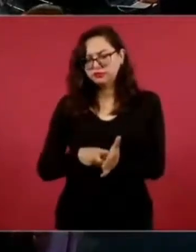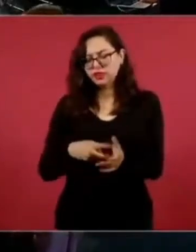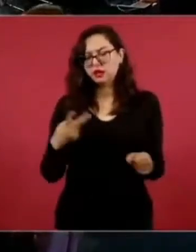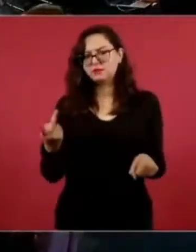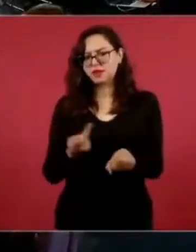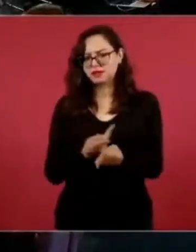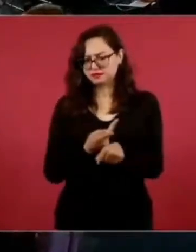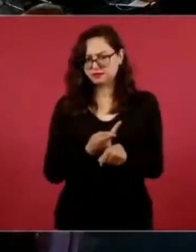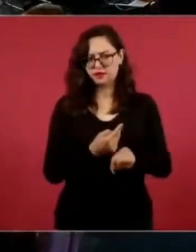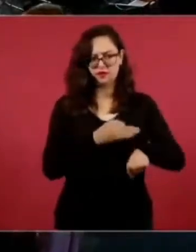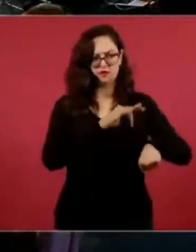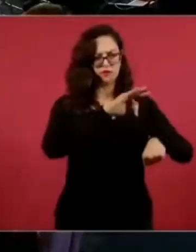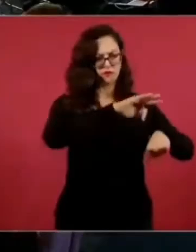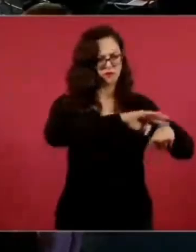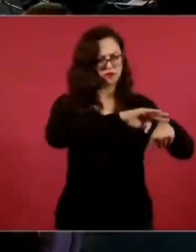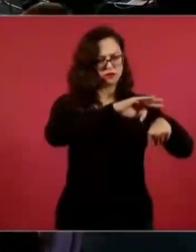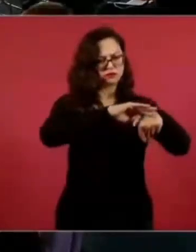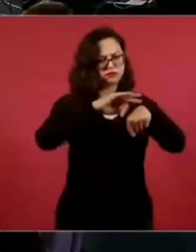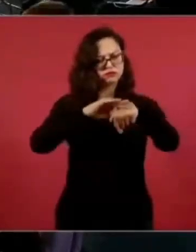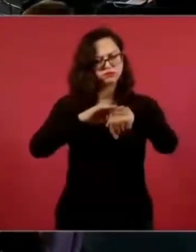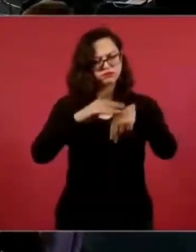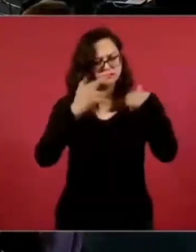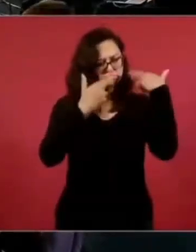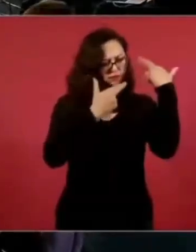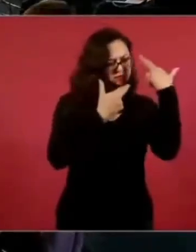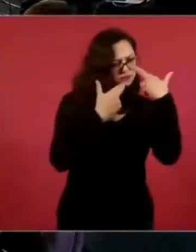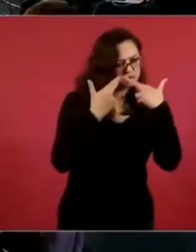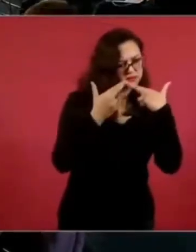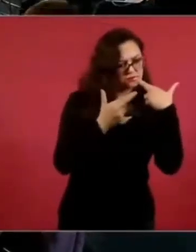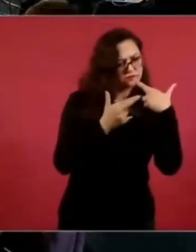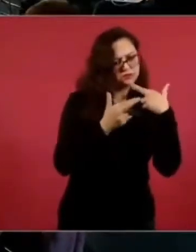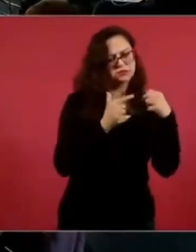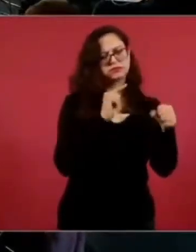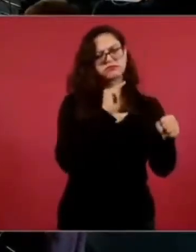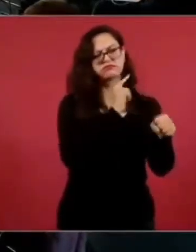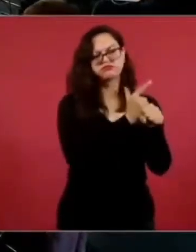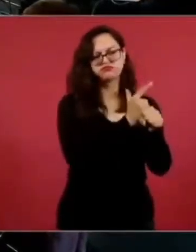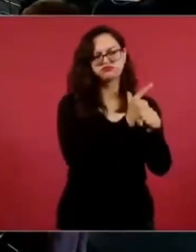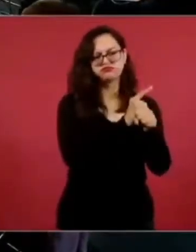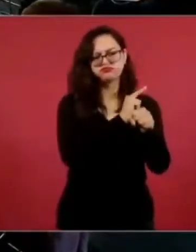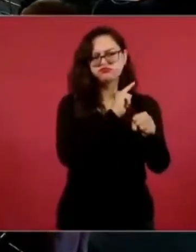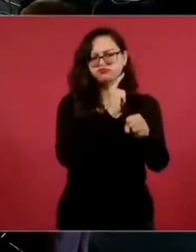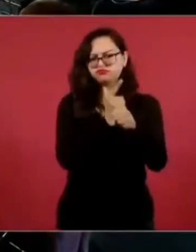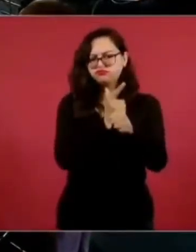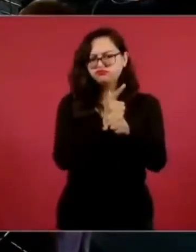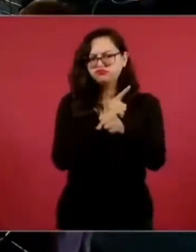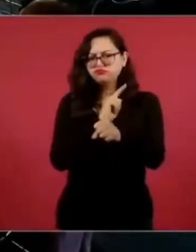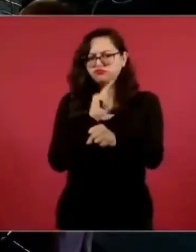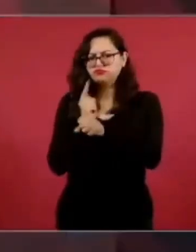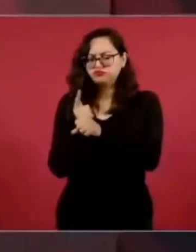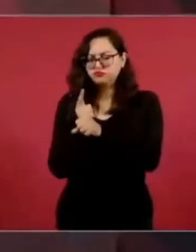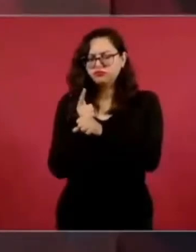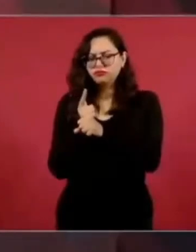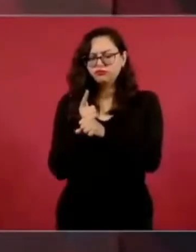que eran